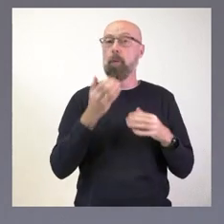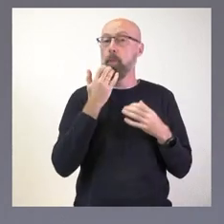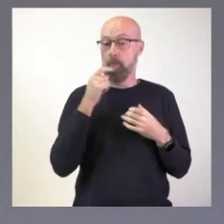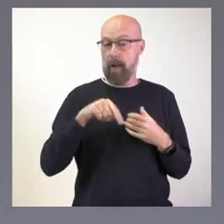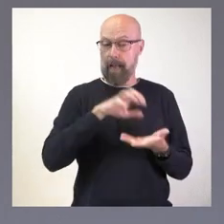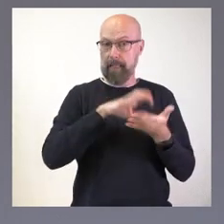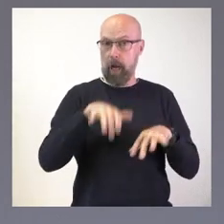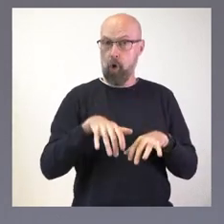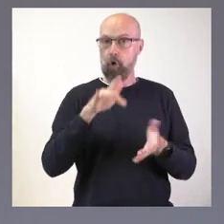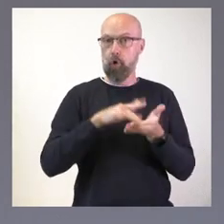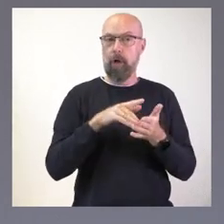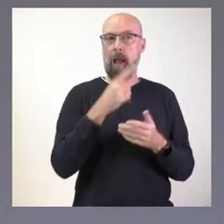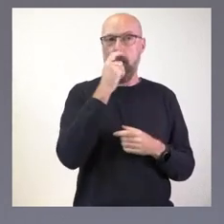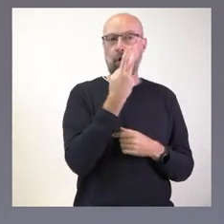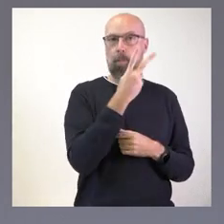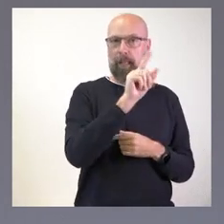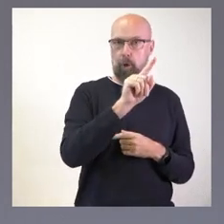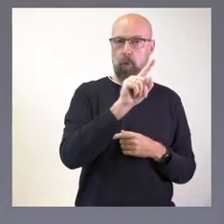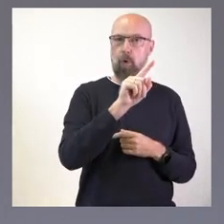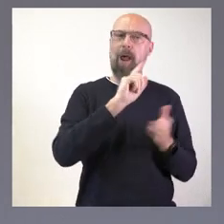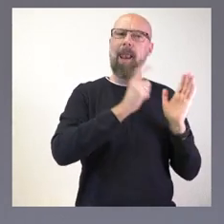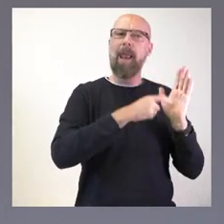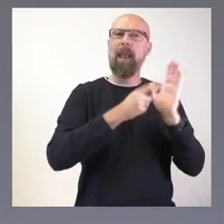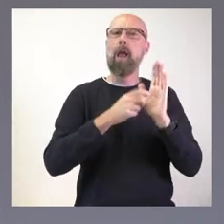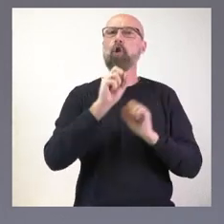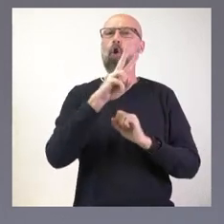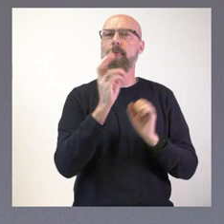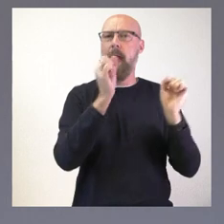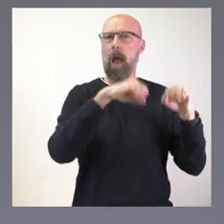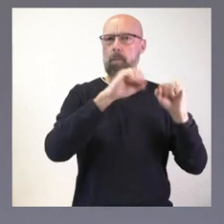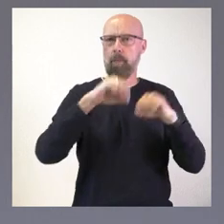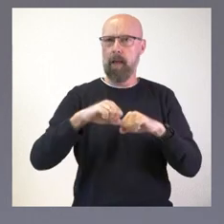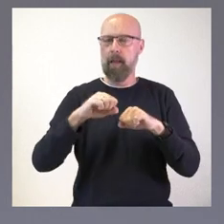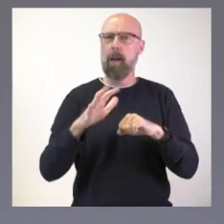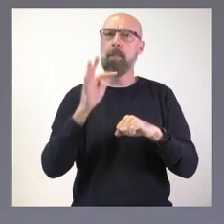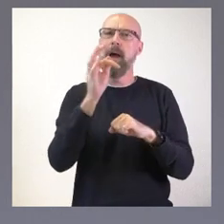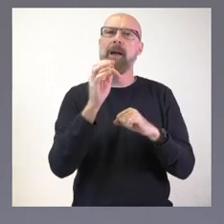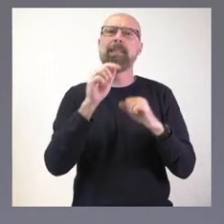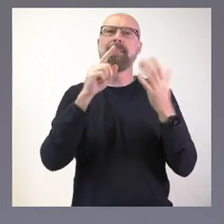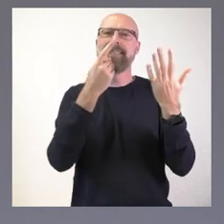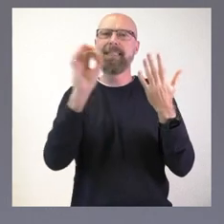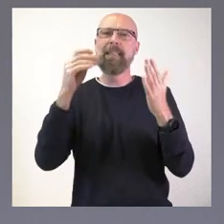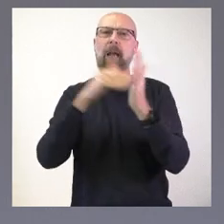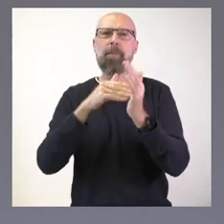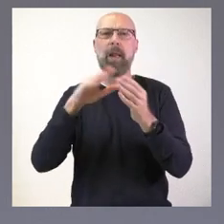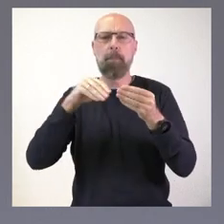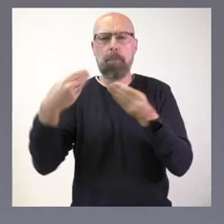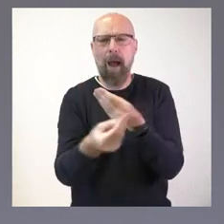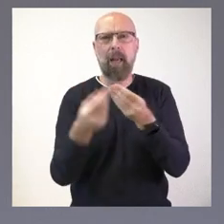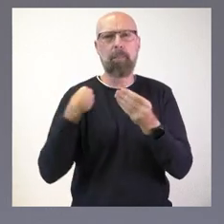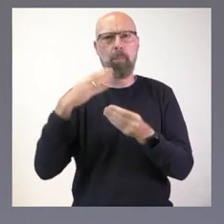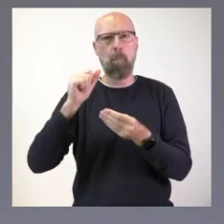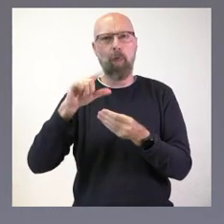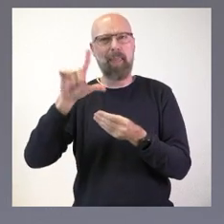2021, se aprobaron 12 leyes y se cubrieron más de 66 000 páginas en el bocil. Nos dicen